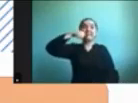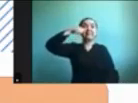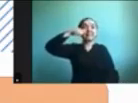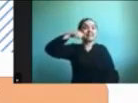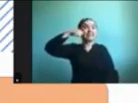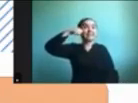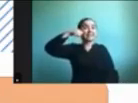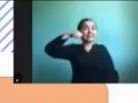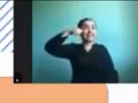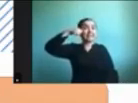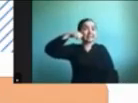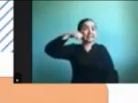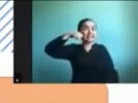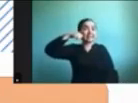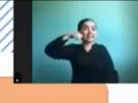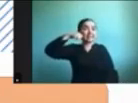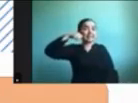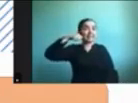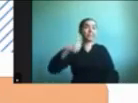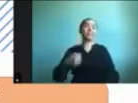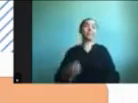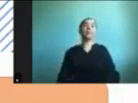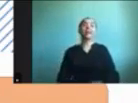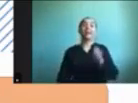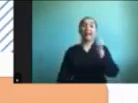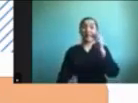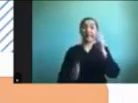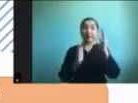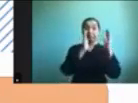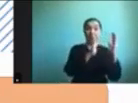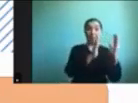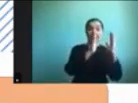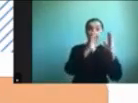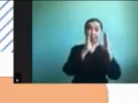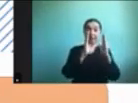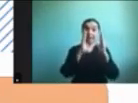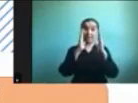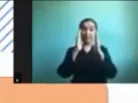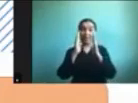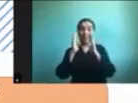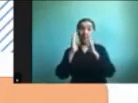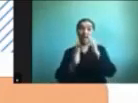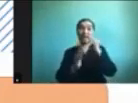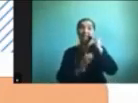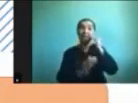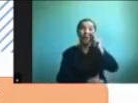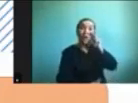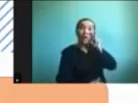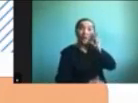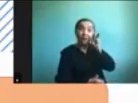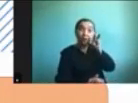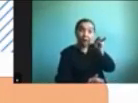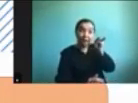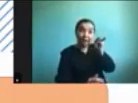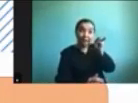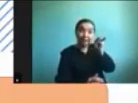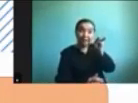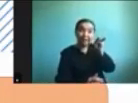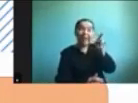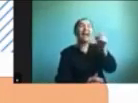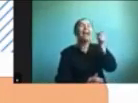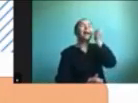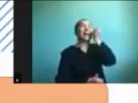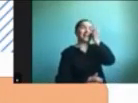la idea de hacer estos pasos con imágenes es que el niño los pueda ir viendo y que juntos puedan ir trabajando en esta